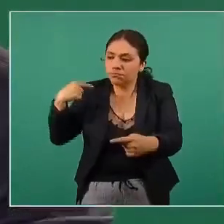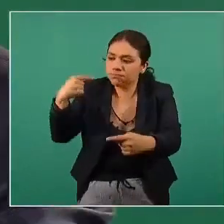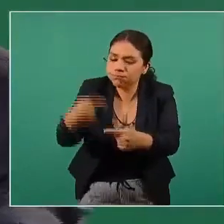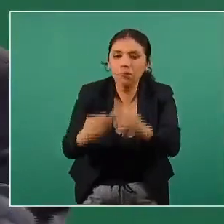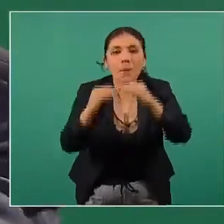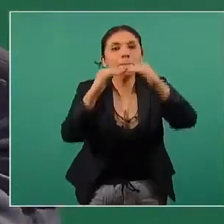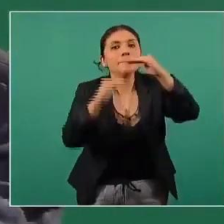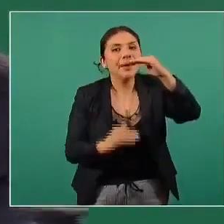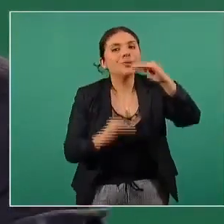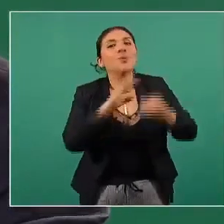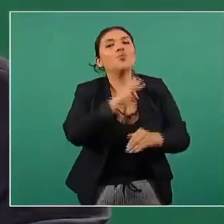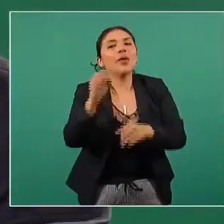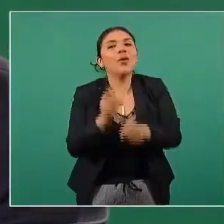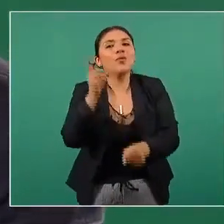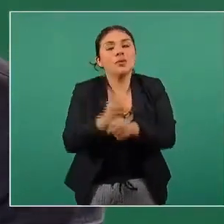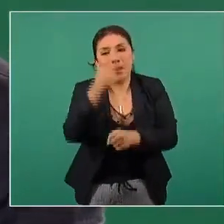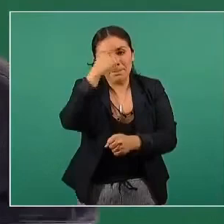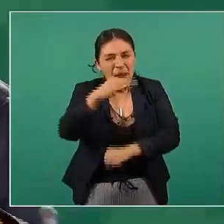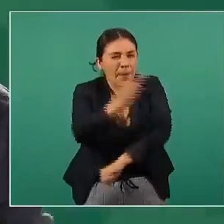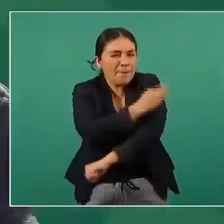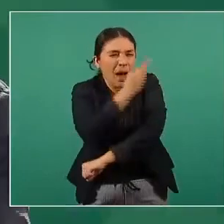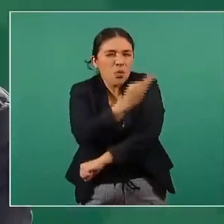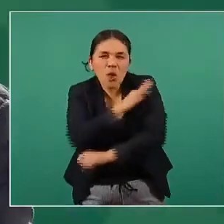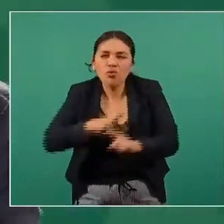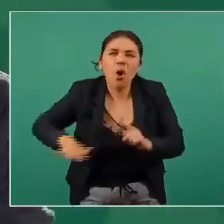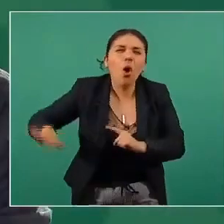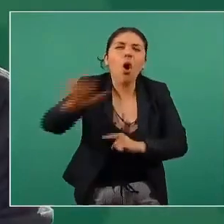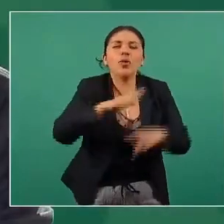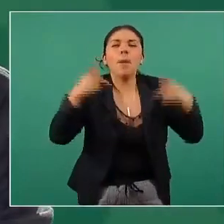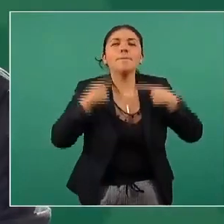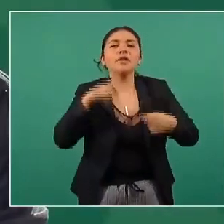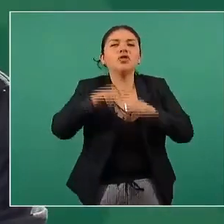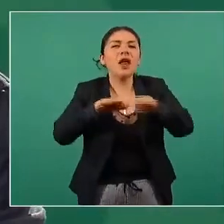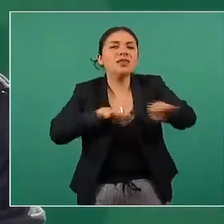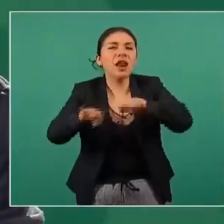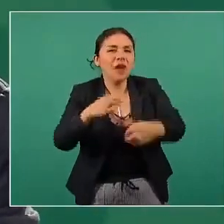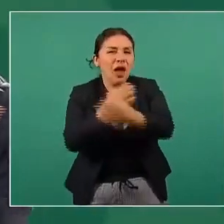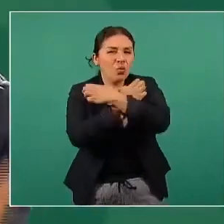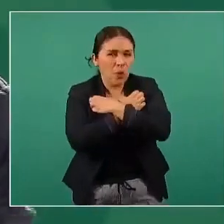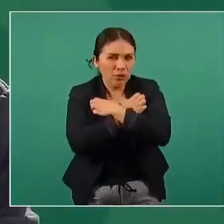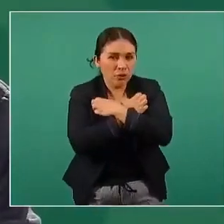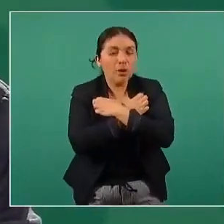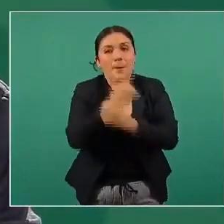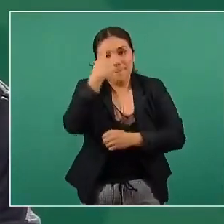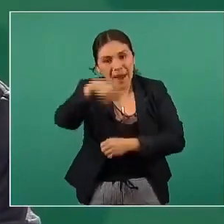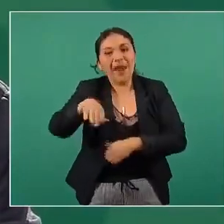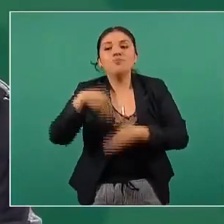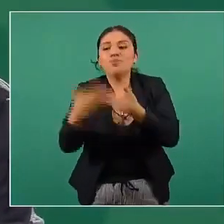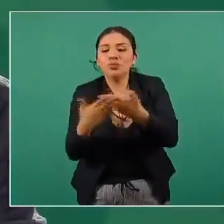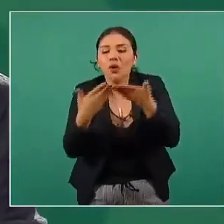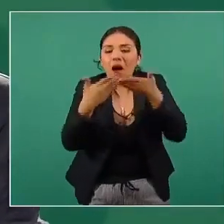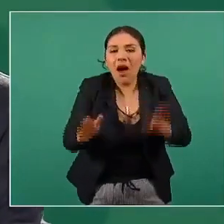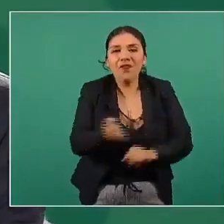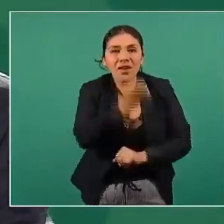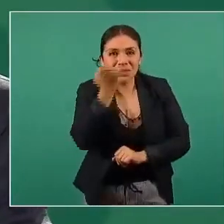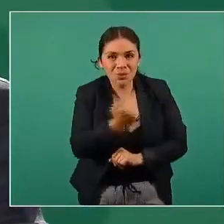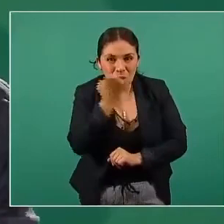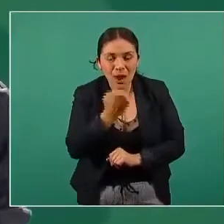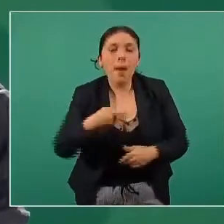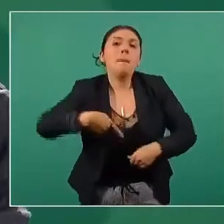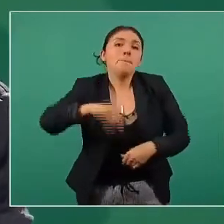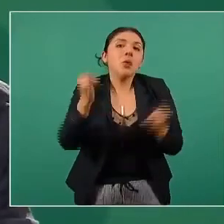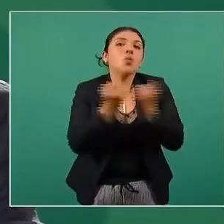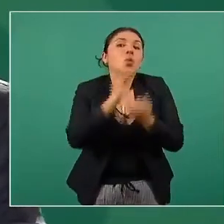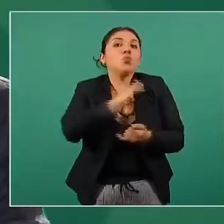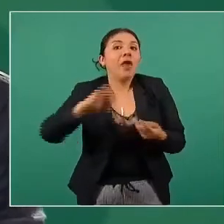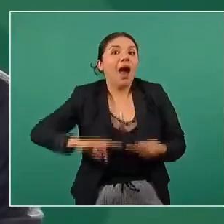dio la oportunidad de vacunar a todo el personal educativo que está en contacto en las aulas para poder abrir las aulas. Pero también puede